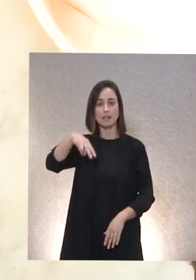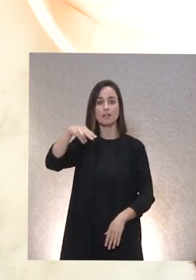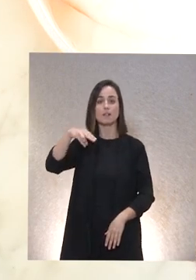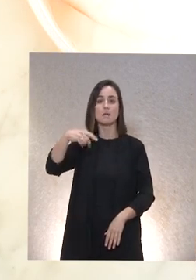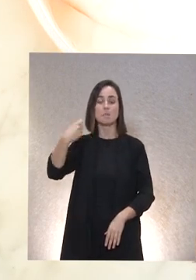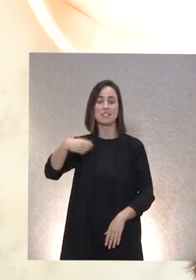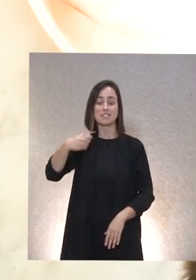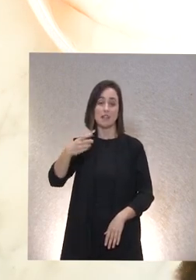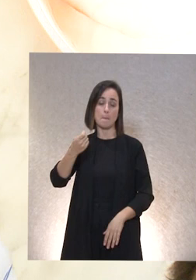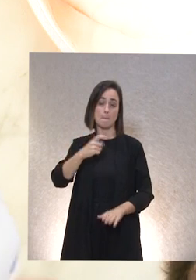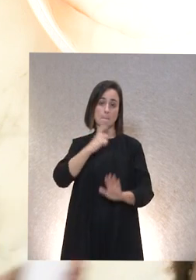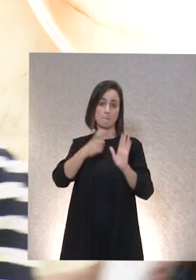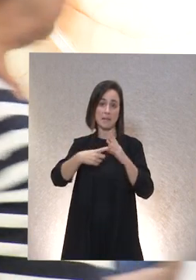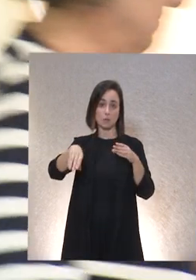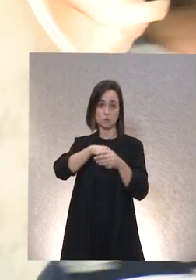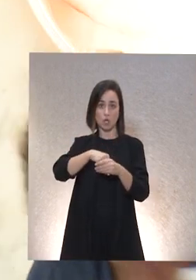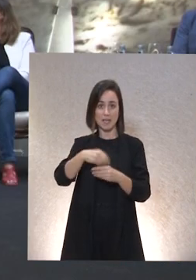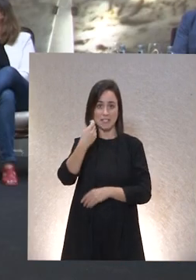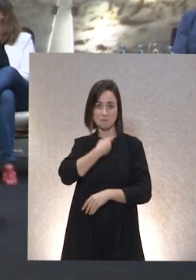Plena Inclusión España adelante Carmen